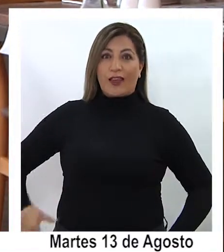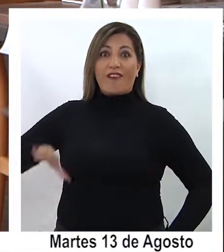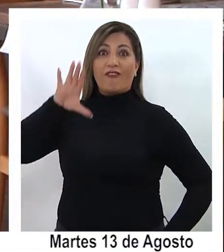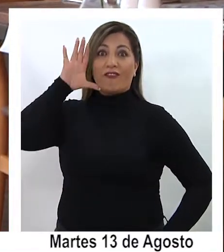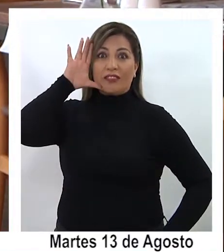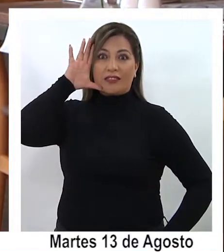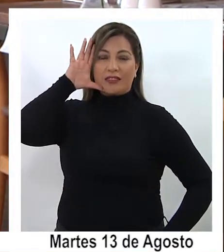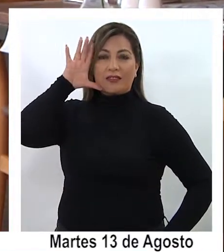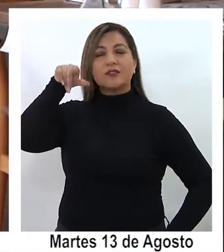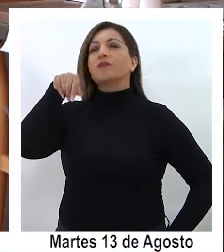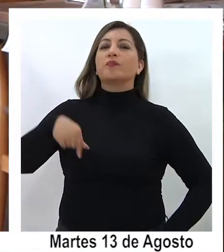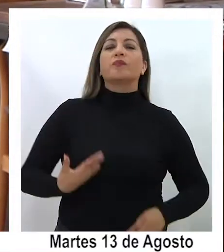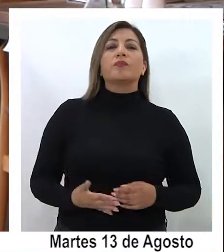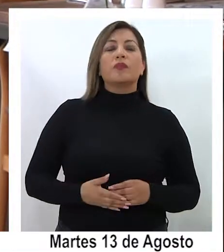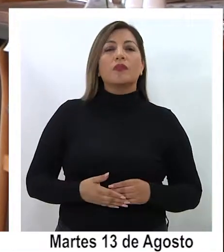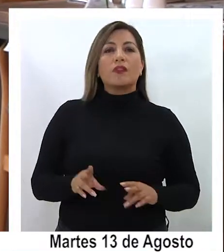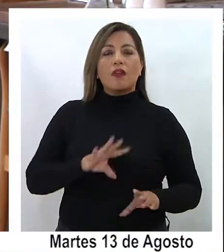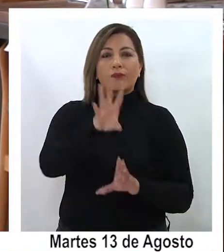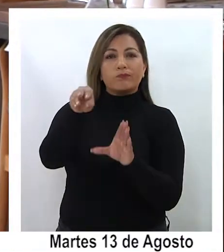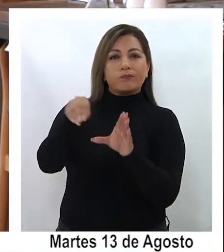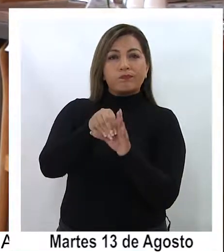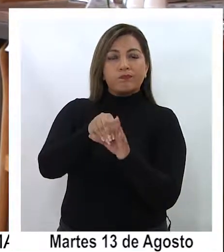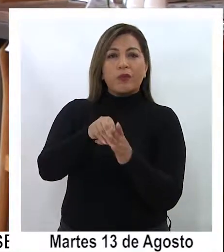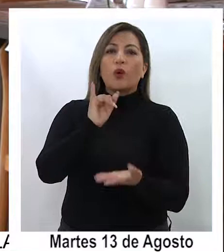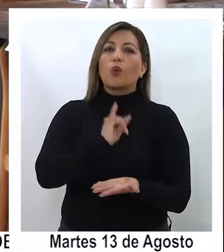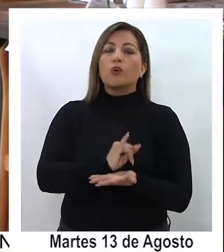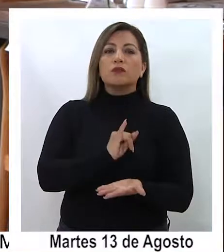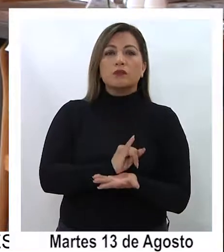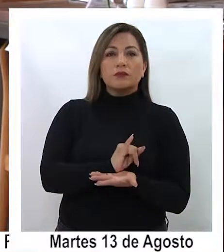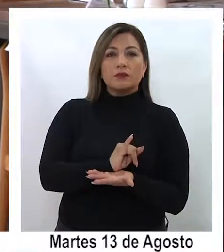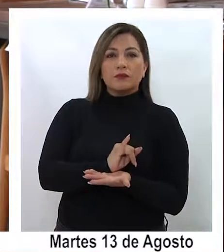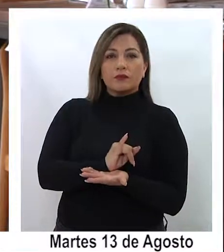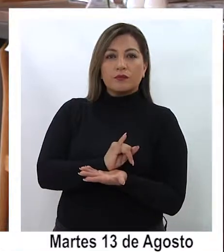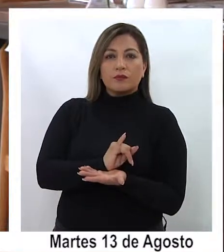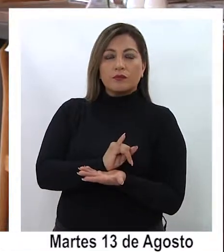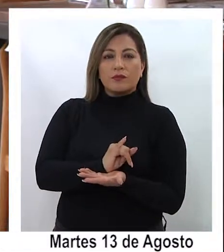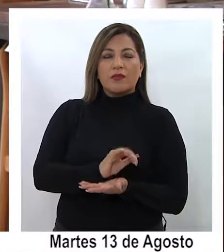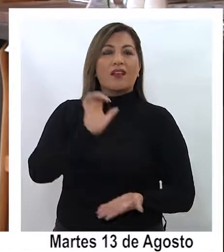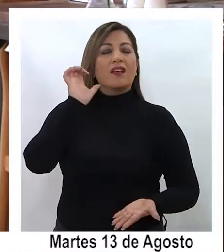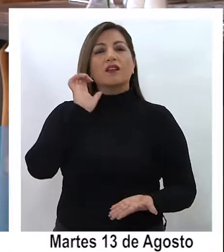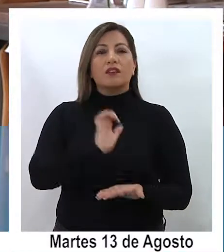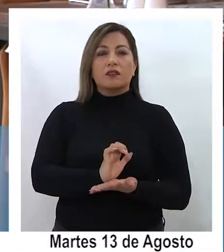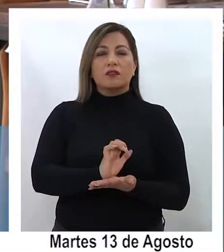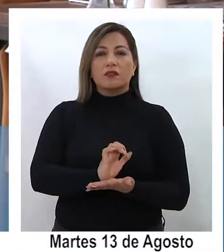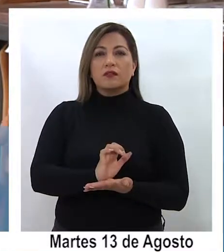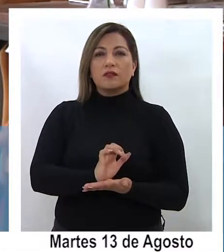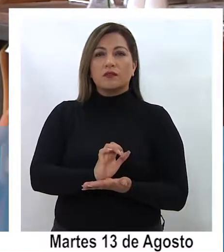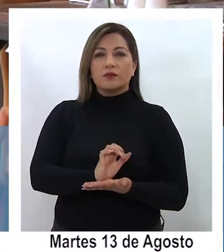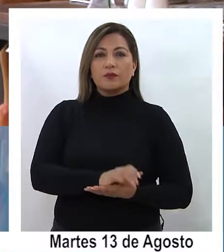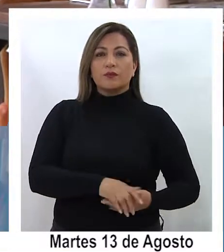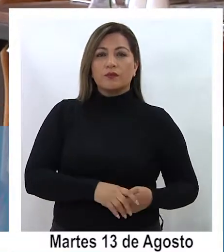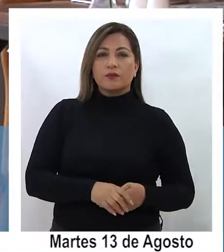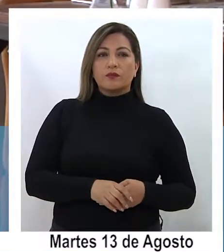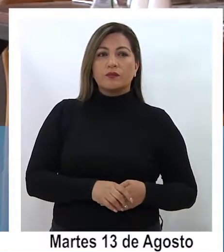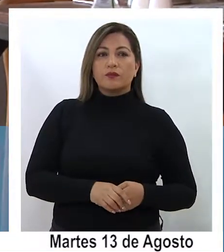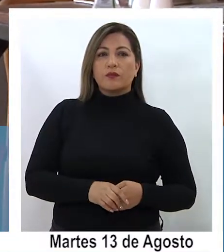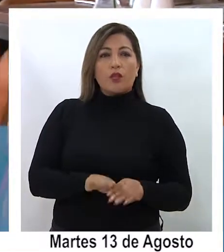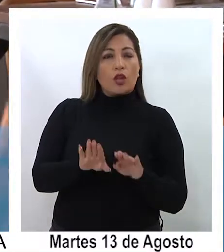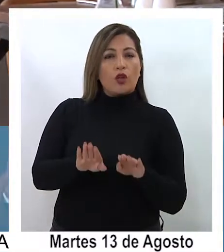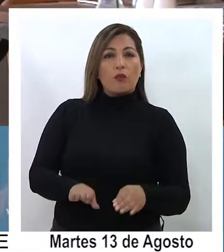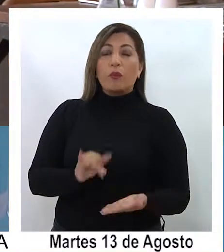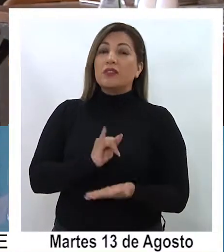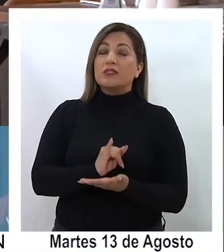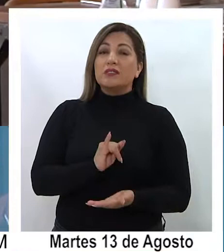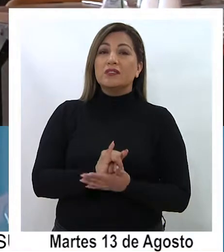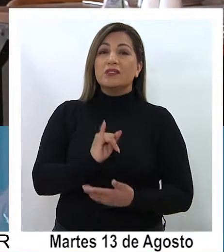presidenta Bachelet y forma parte de una institucionalidad que el Estado viene a darse así como la del